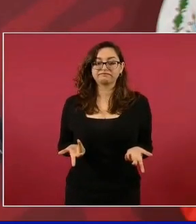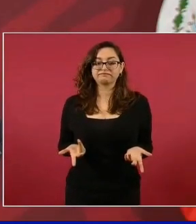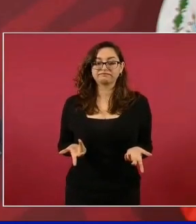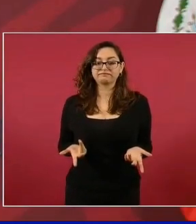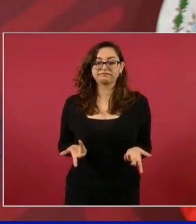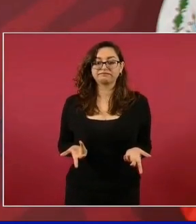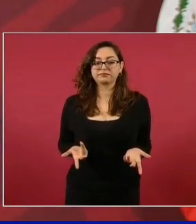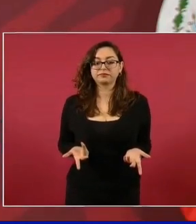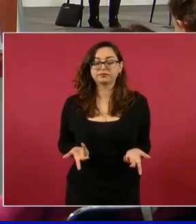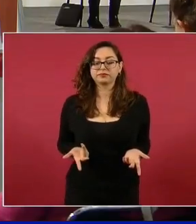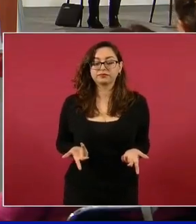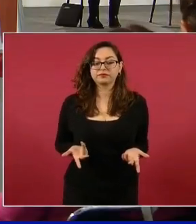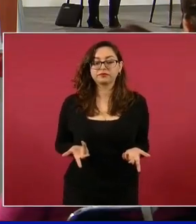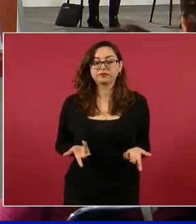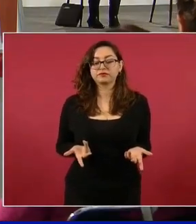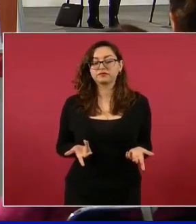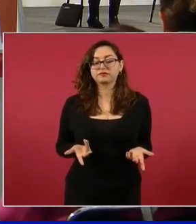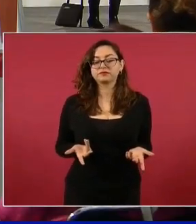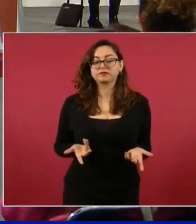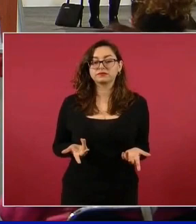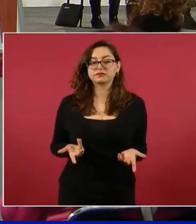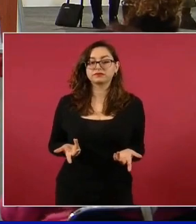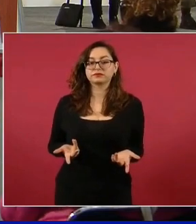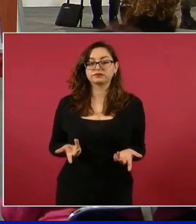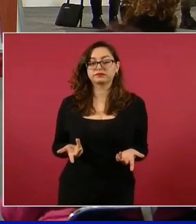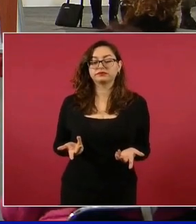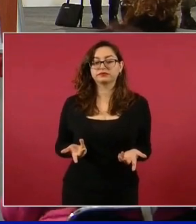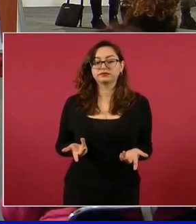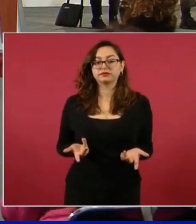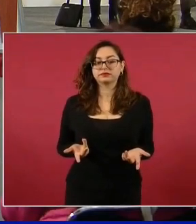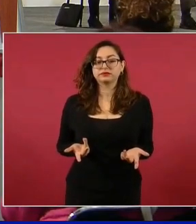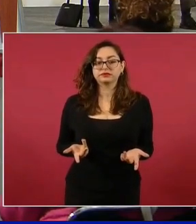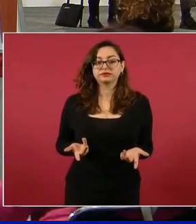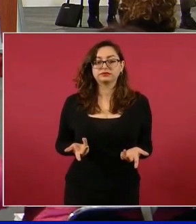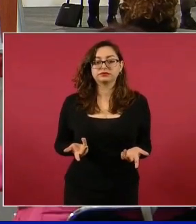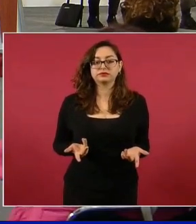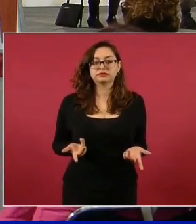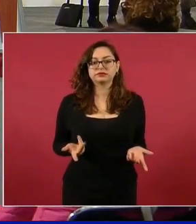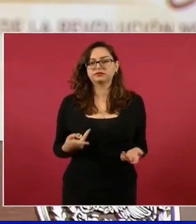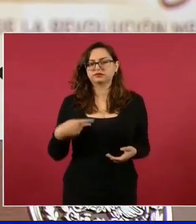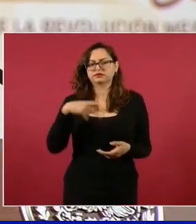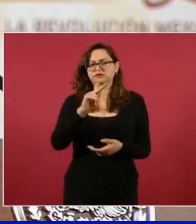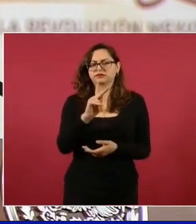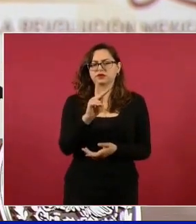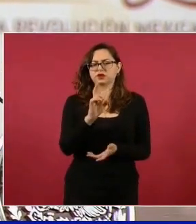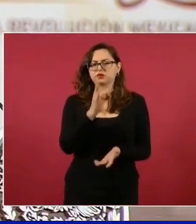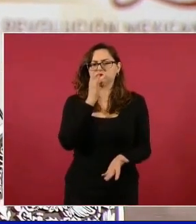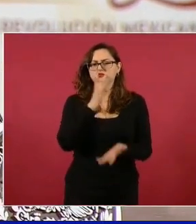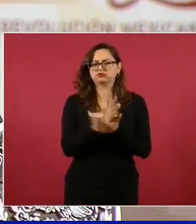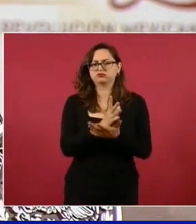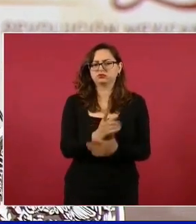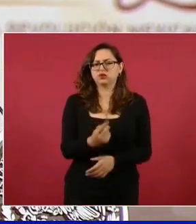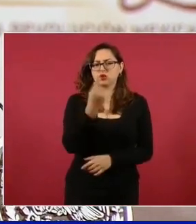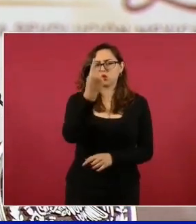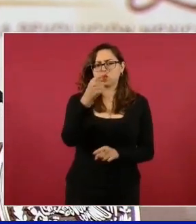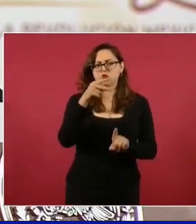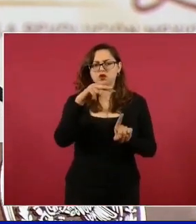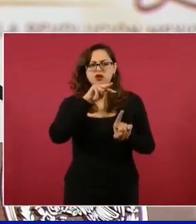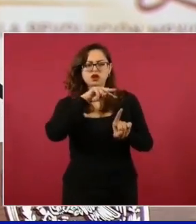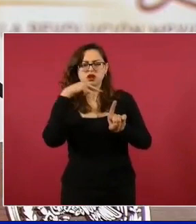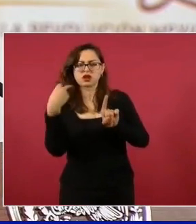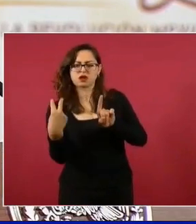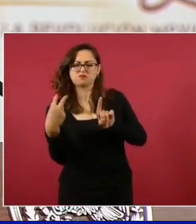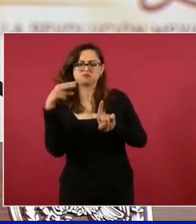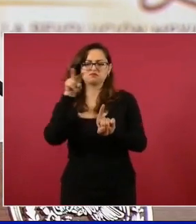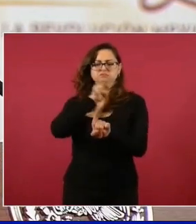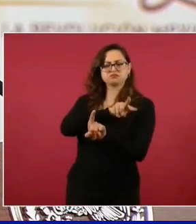sola visión. Entonces, estamos con Elena